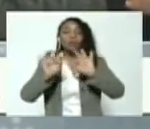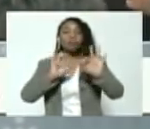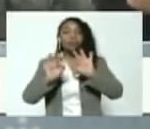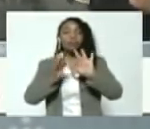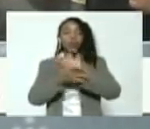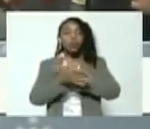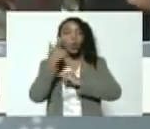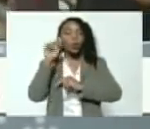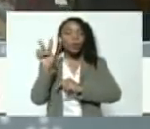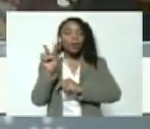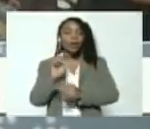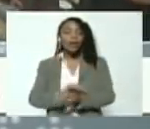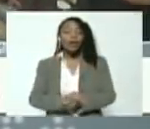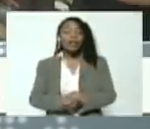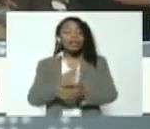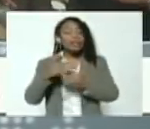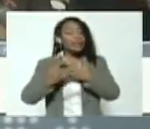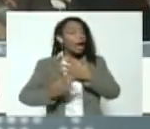Hablamos largo.